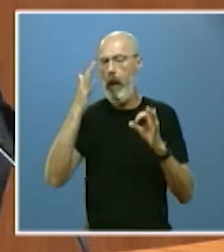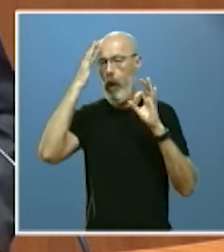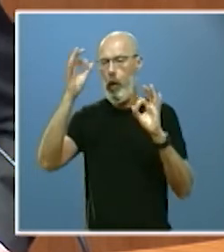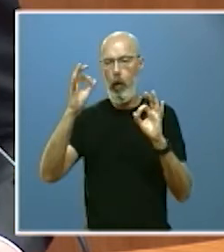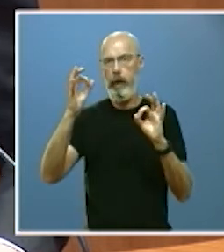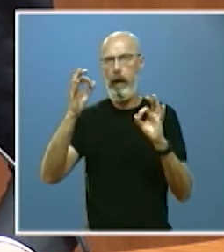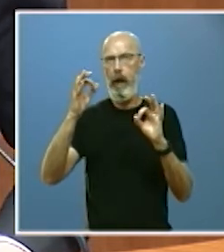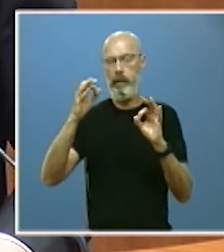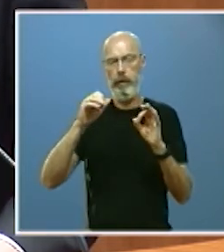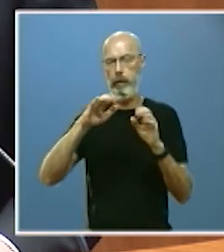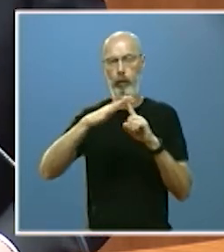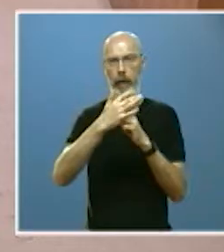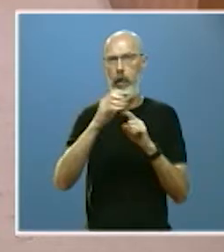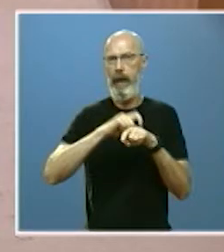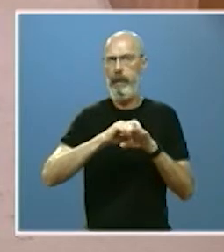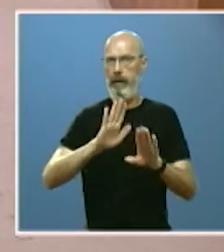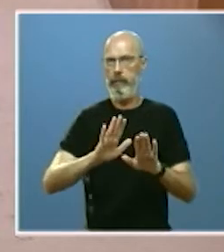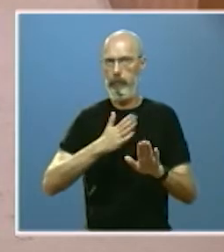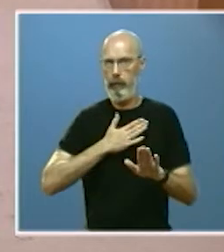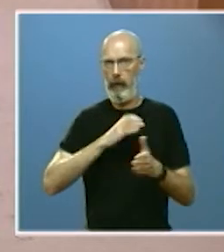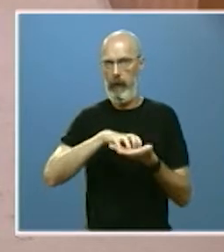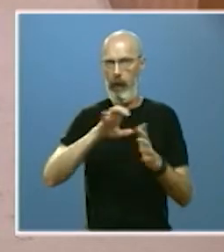estado autonómico señor